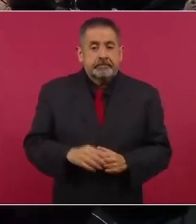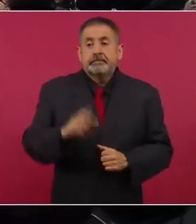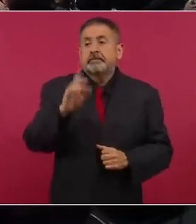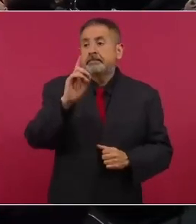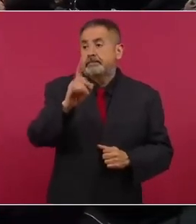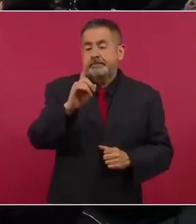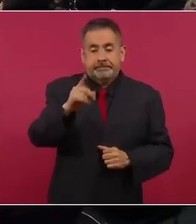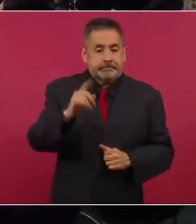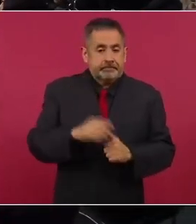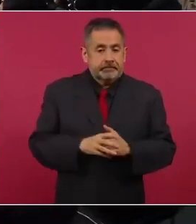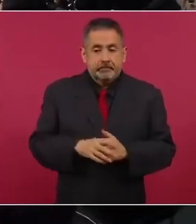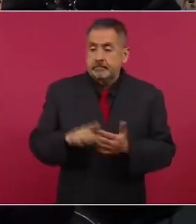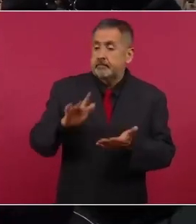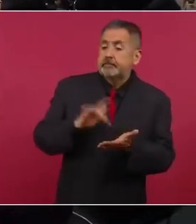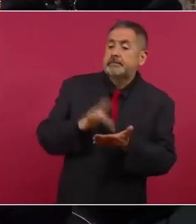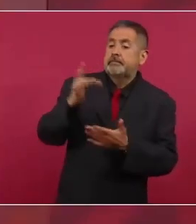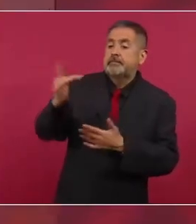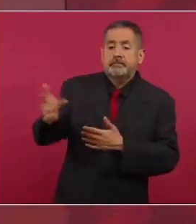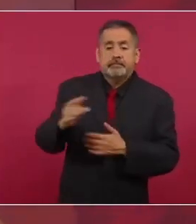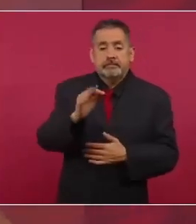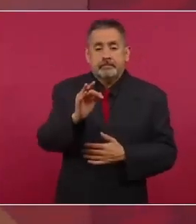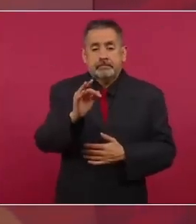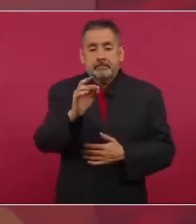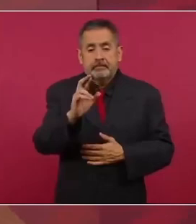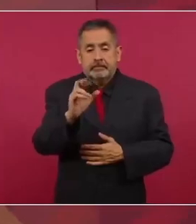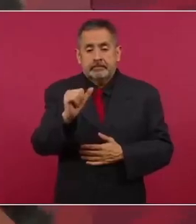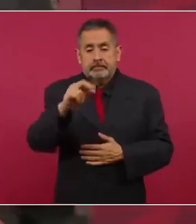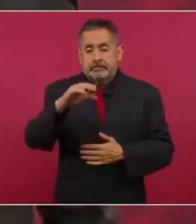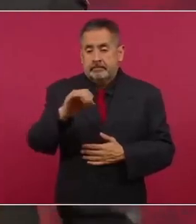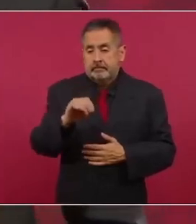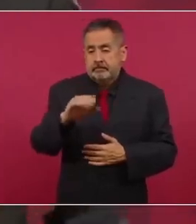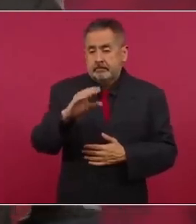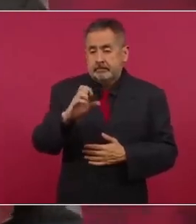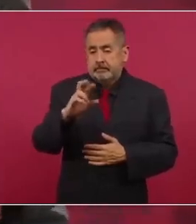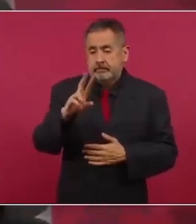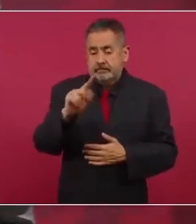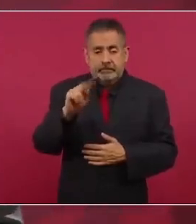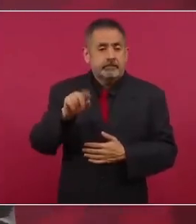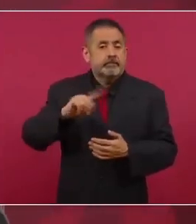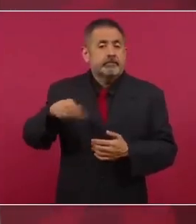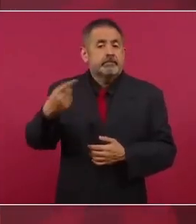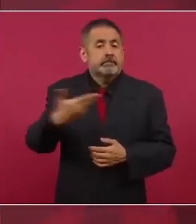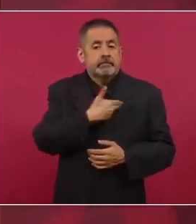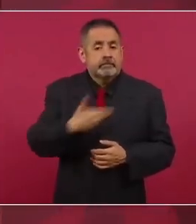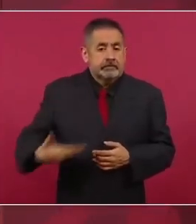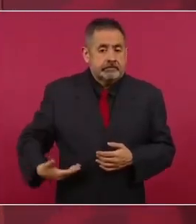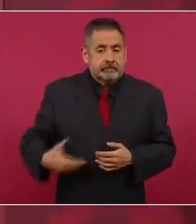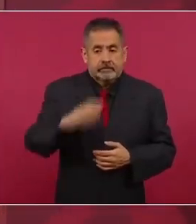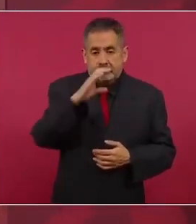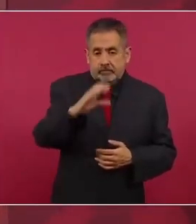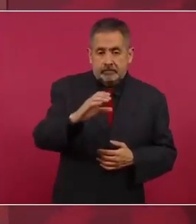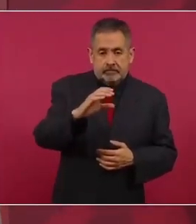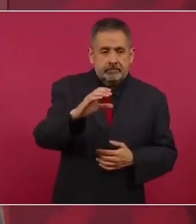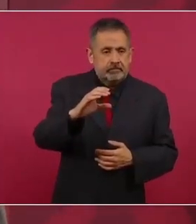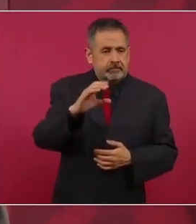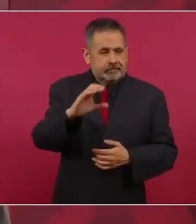le agradezco mucho a Francisco Cervantes, presidente del Consejo Pornadero Empresarial,